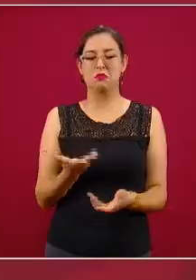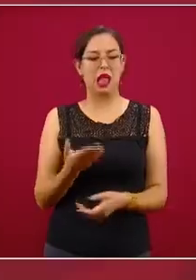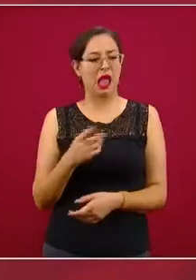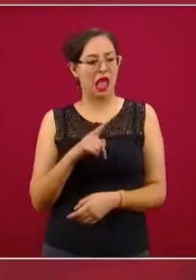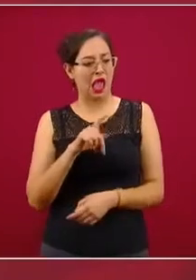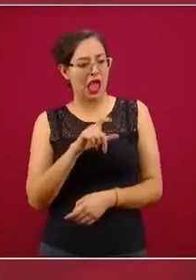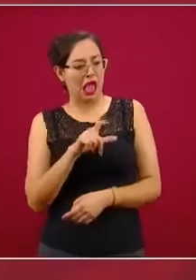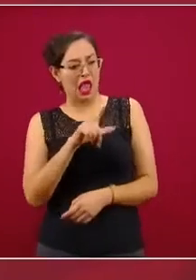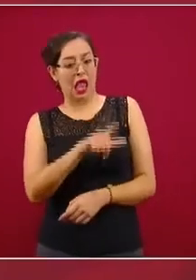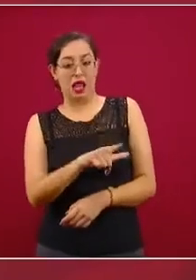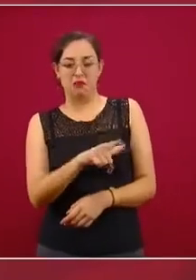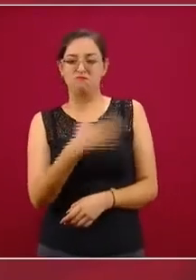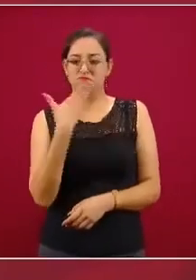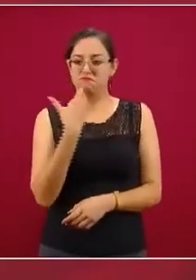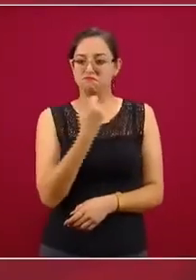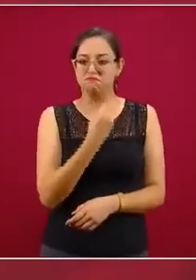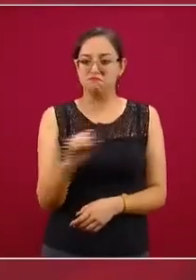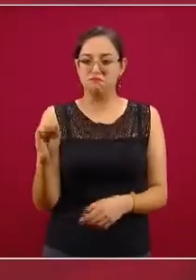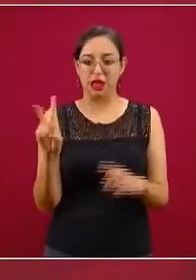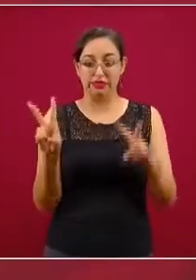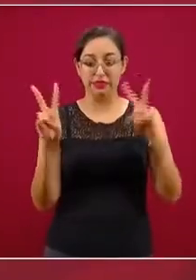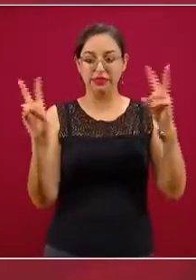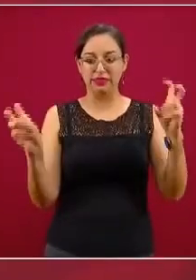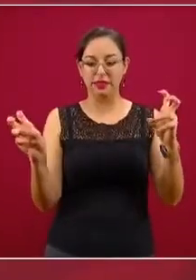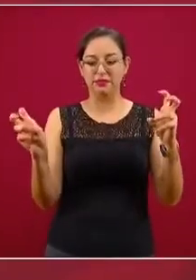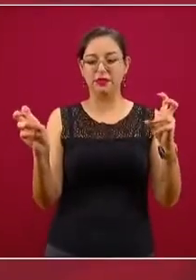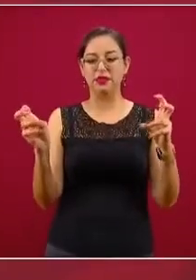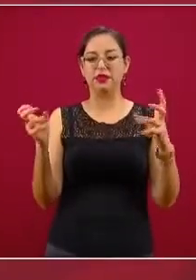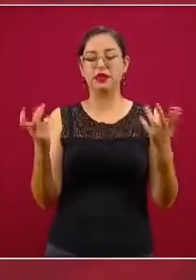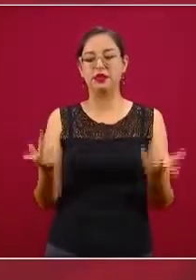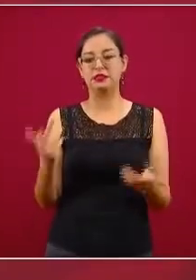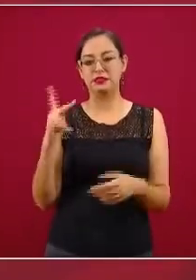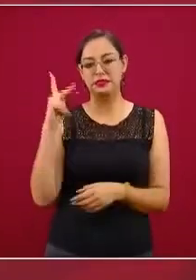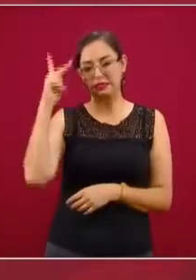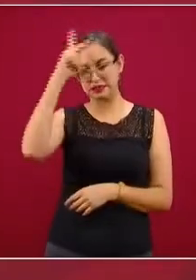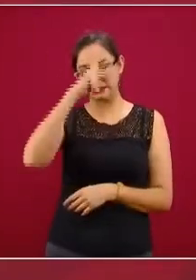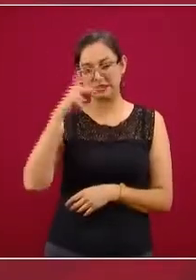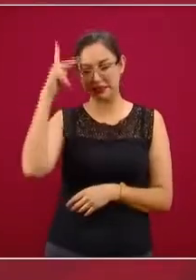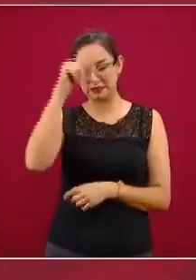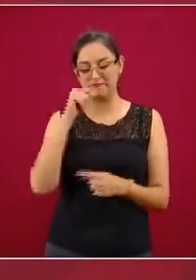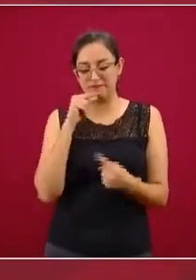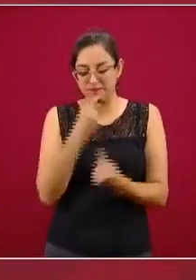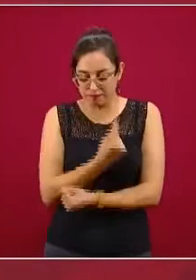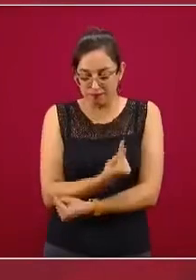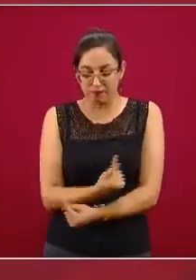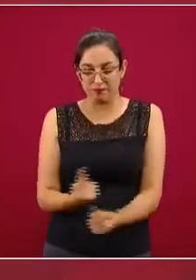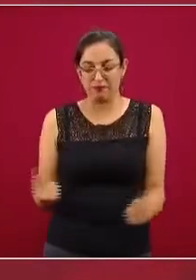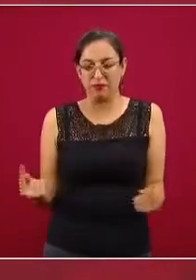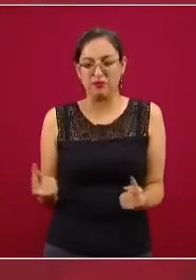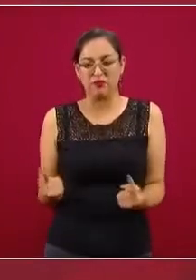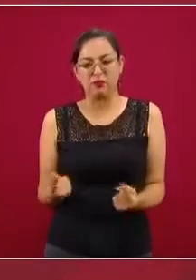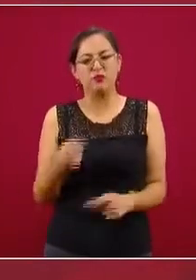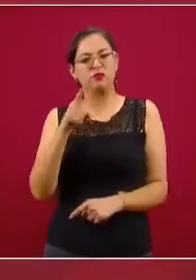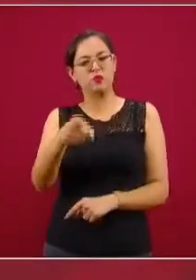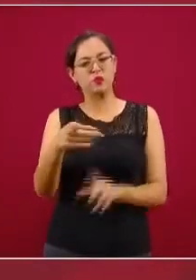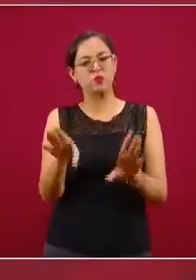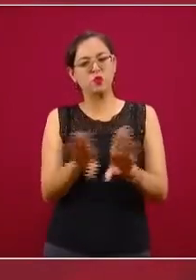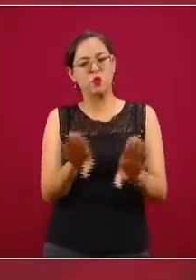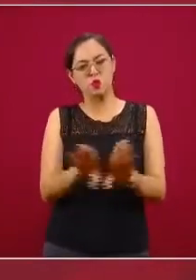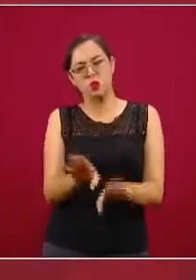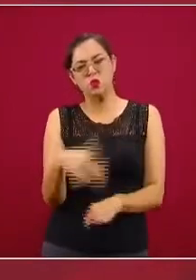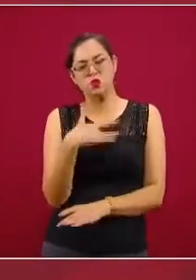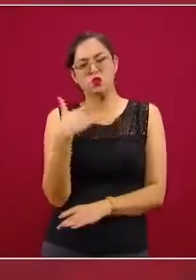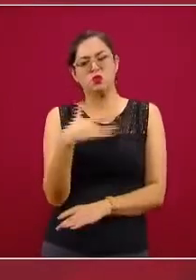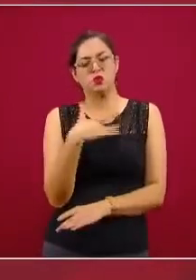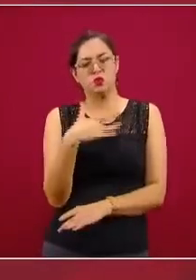la perspectiva de un especialista en paido-psiquiatría, en psiquiatría infantil, cuáles son los retos que se